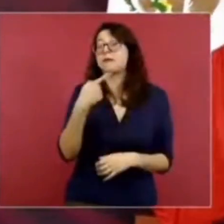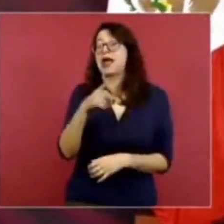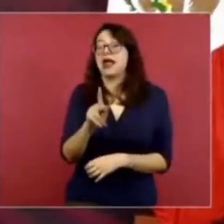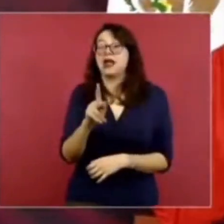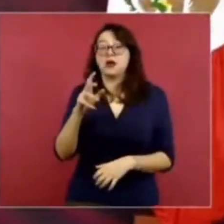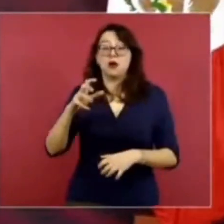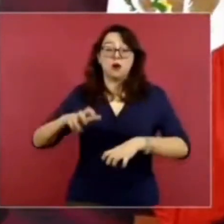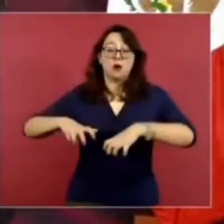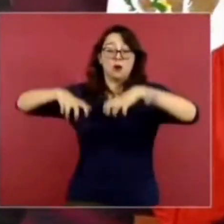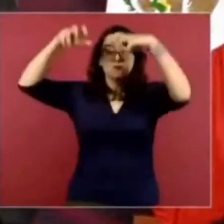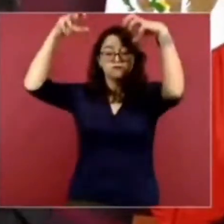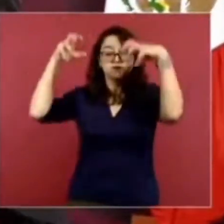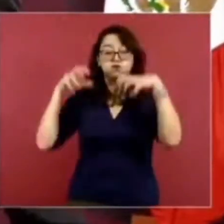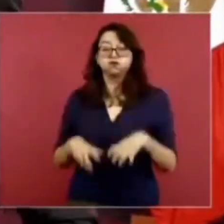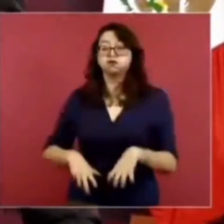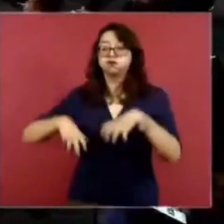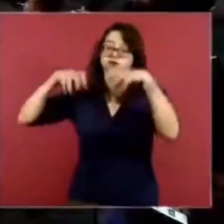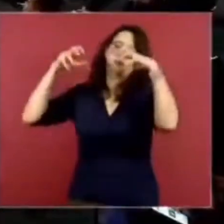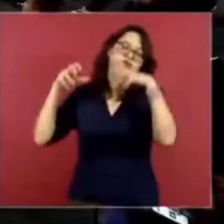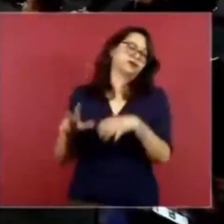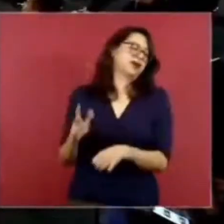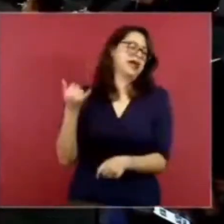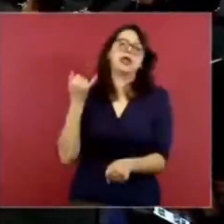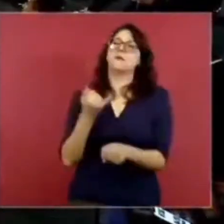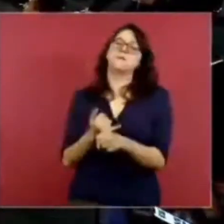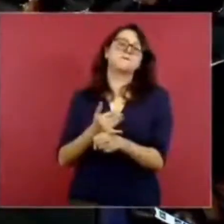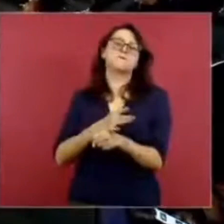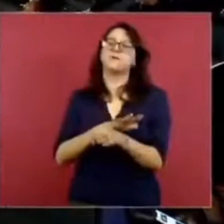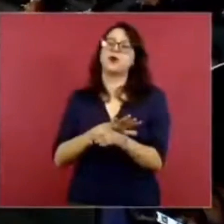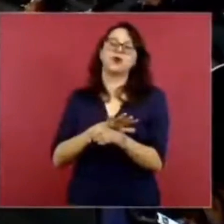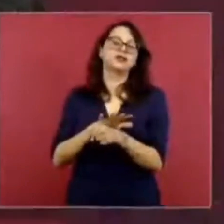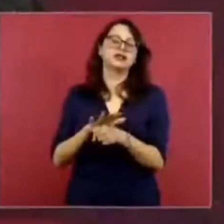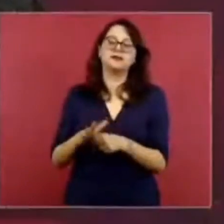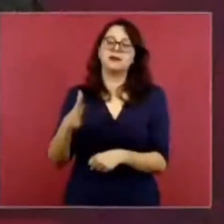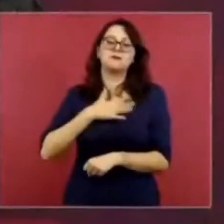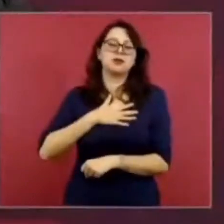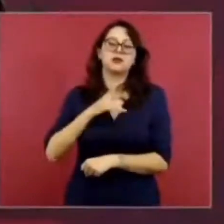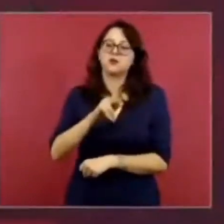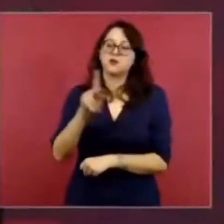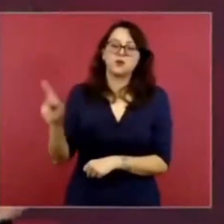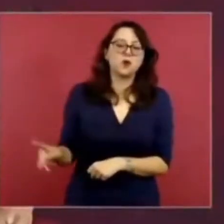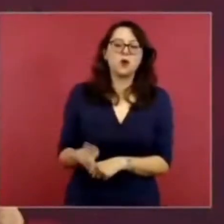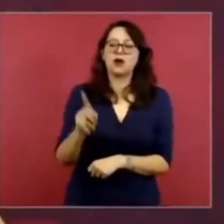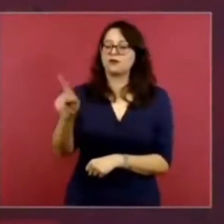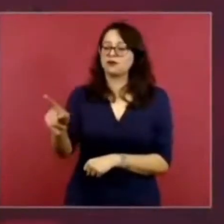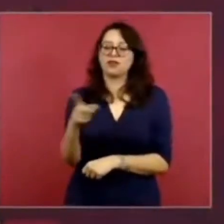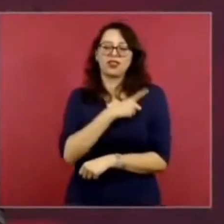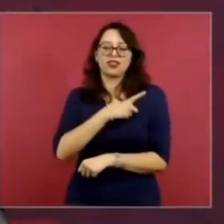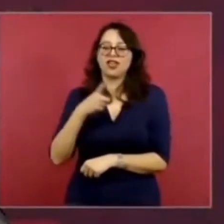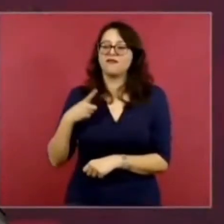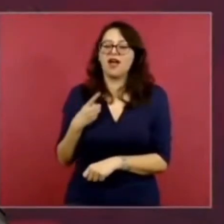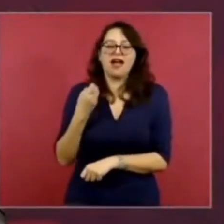para pasar, para llegar a Macuspana, pues había que